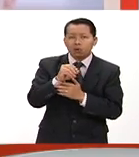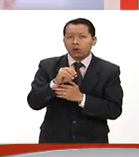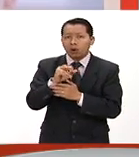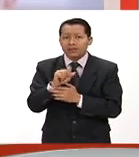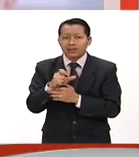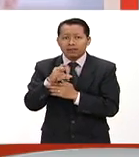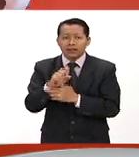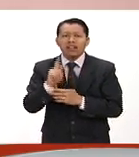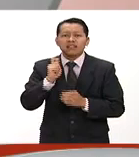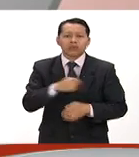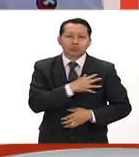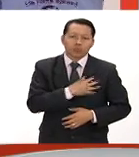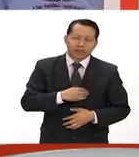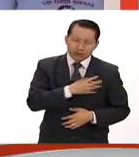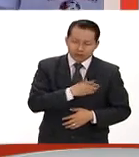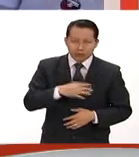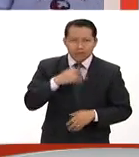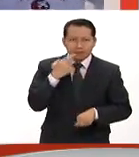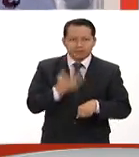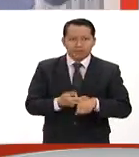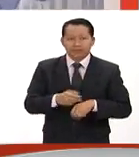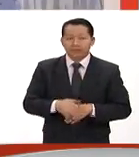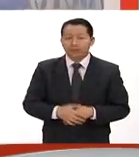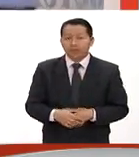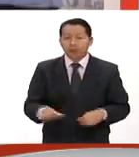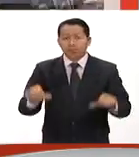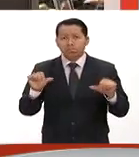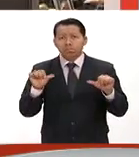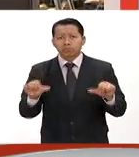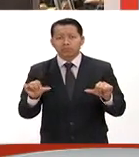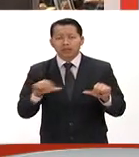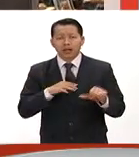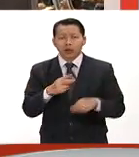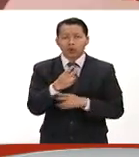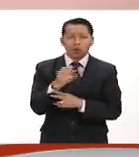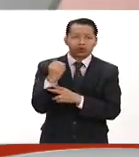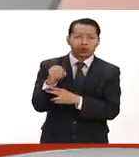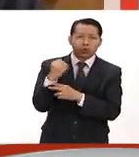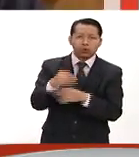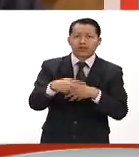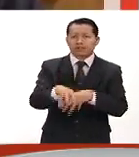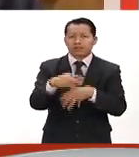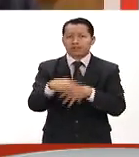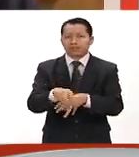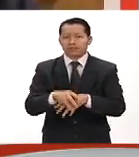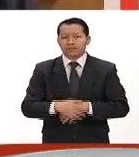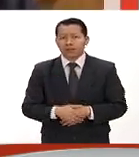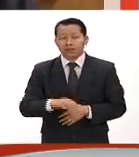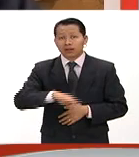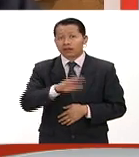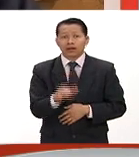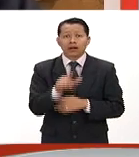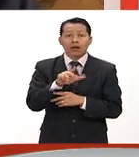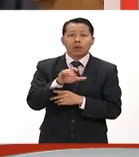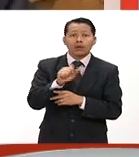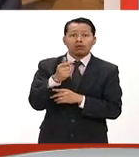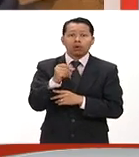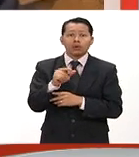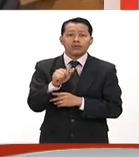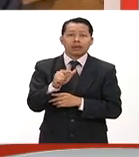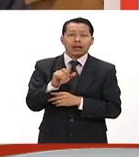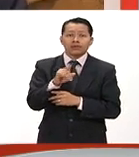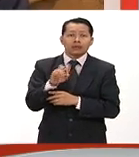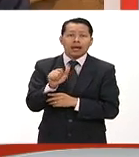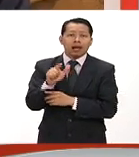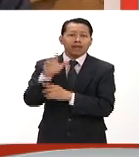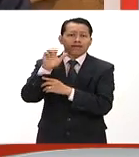su propio hijo. Saldo blanco en manifestaciones del 2 de octubre. Fallece Luis González de Alba, uno de